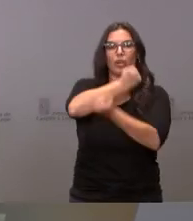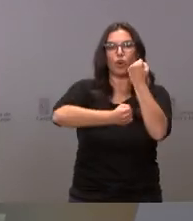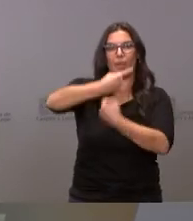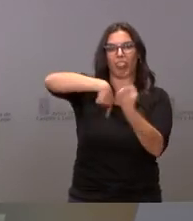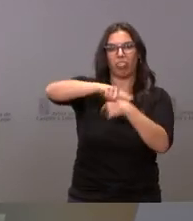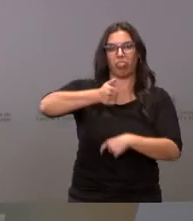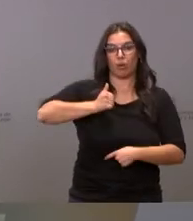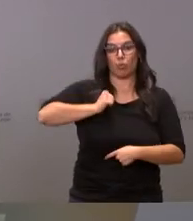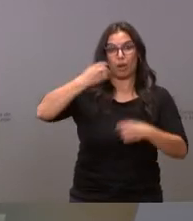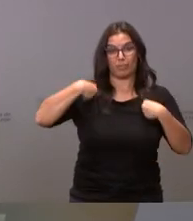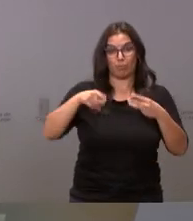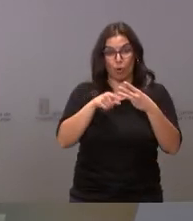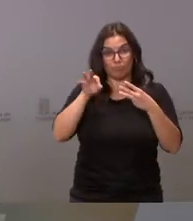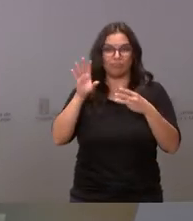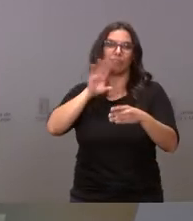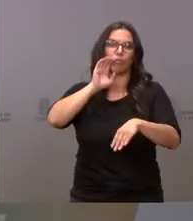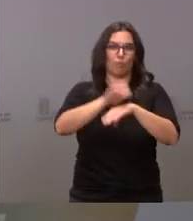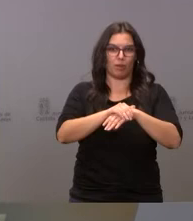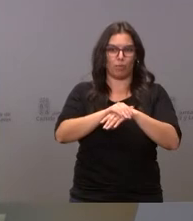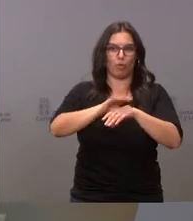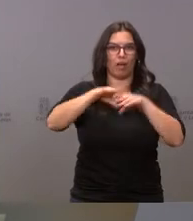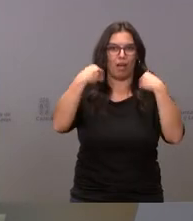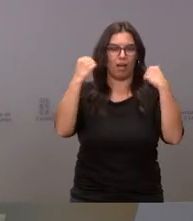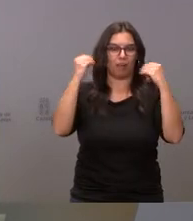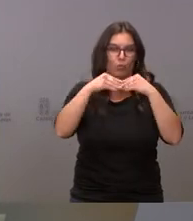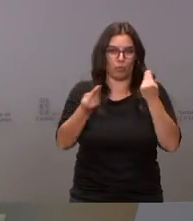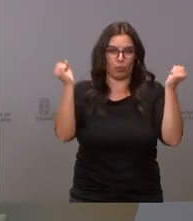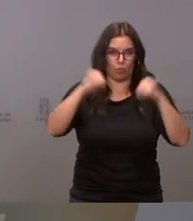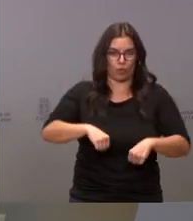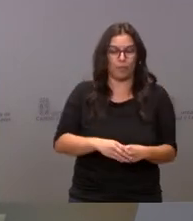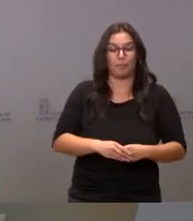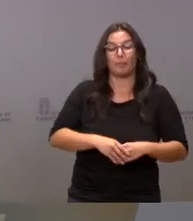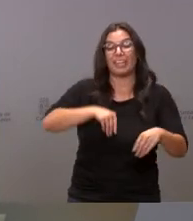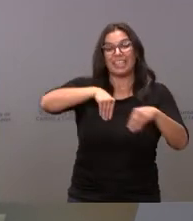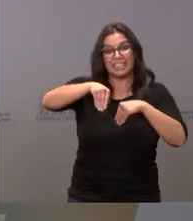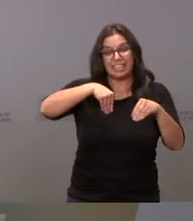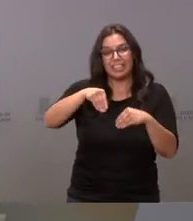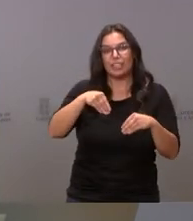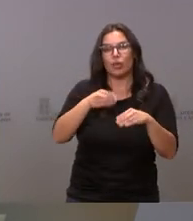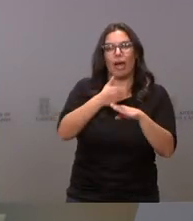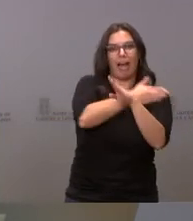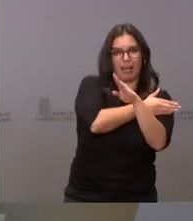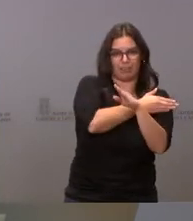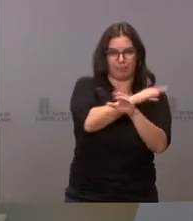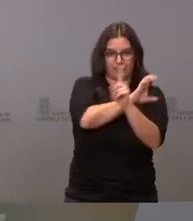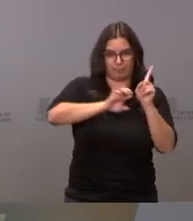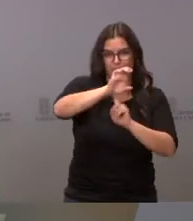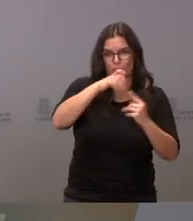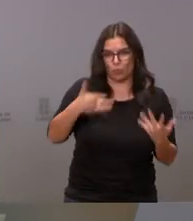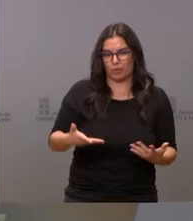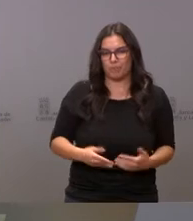que hoy cumplimos con este acuerdo. La estrategia se marca en unos antecedentes, que es,